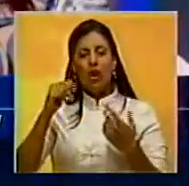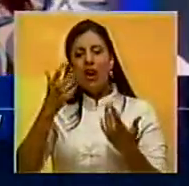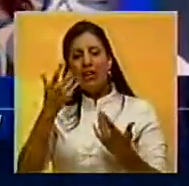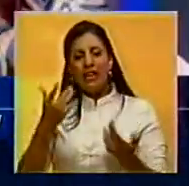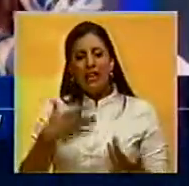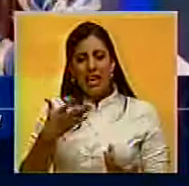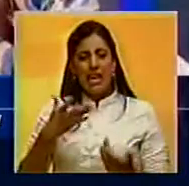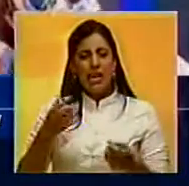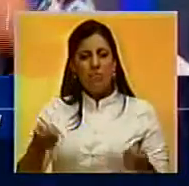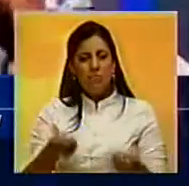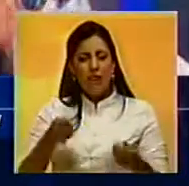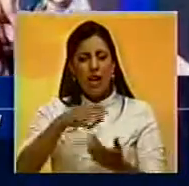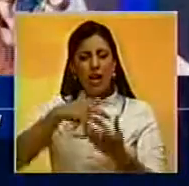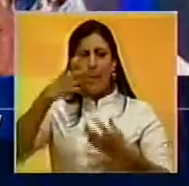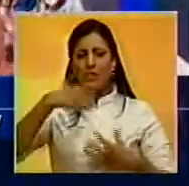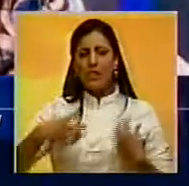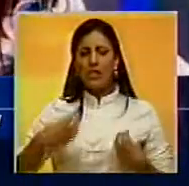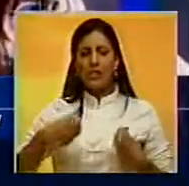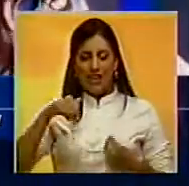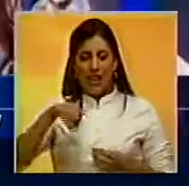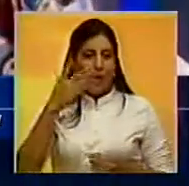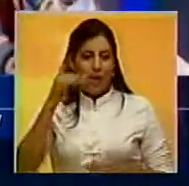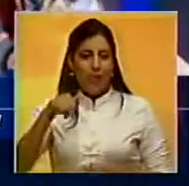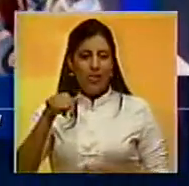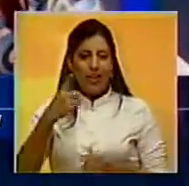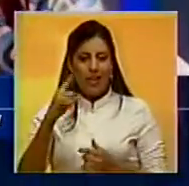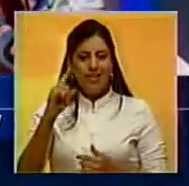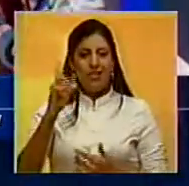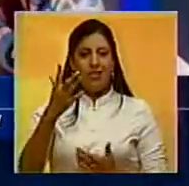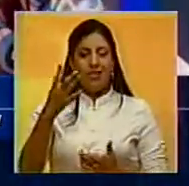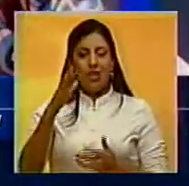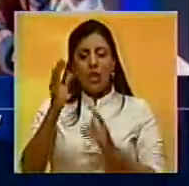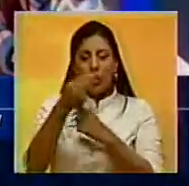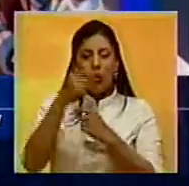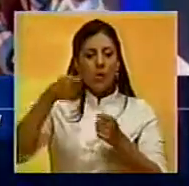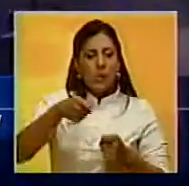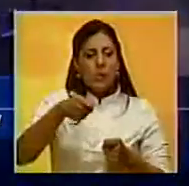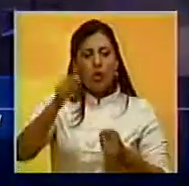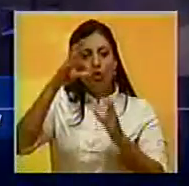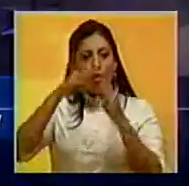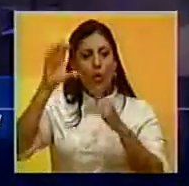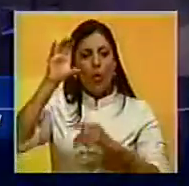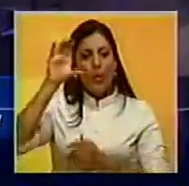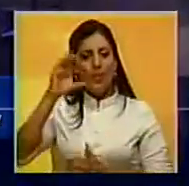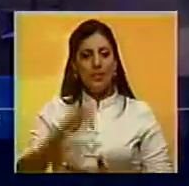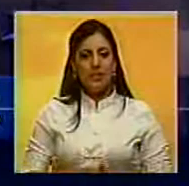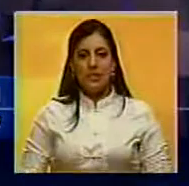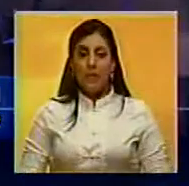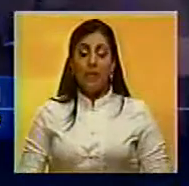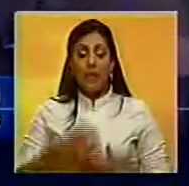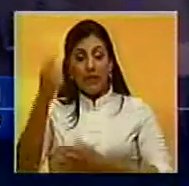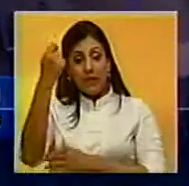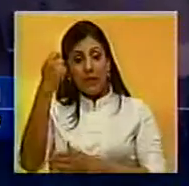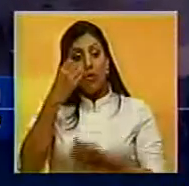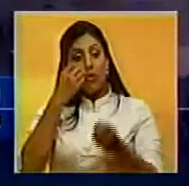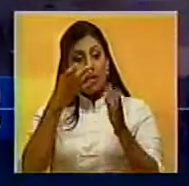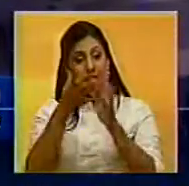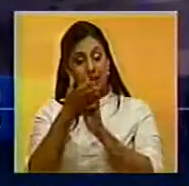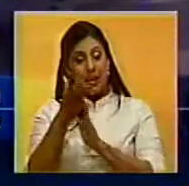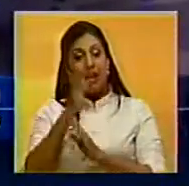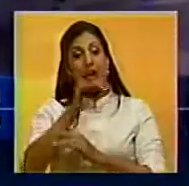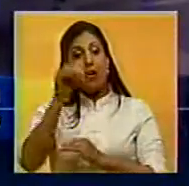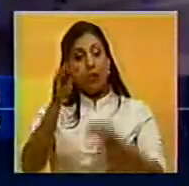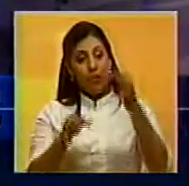generar un clima de angustia como el que en este momento le tratan de inocular a todo el país. La parlamentaria señaló que la